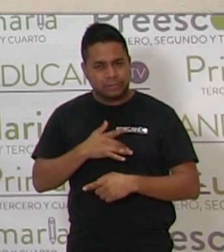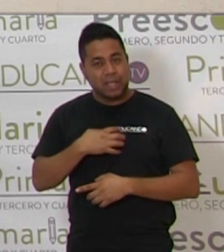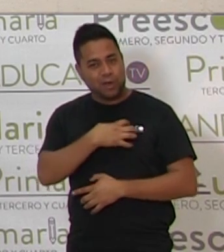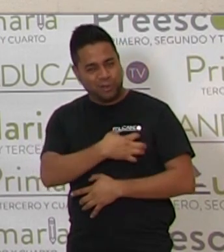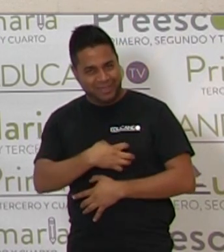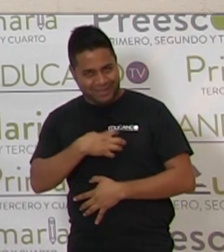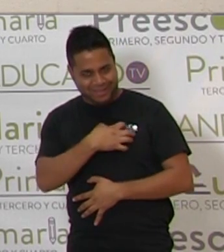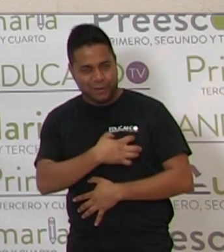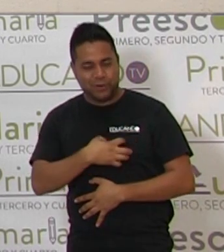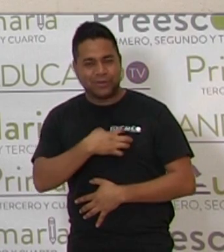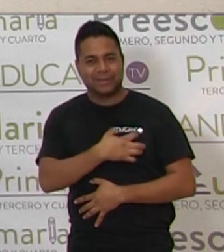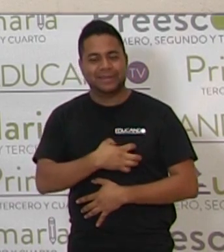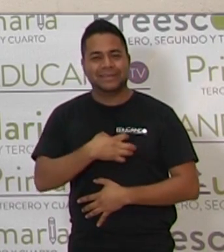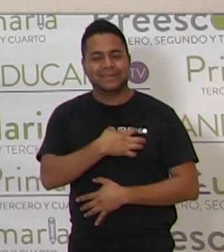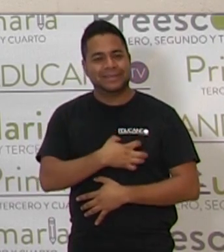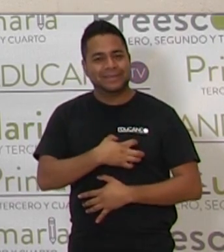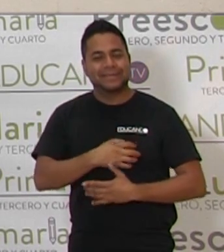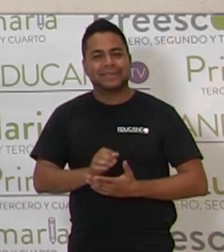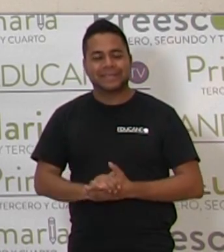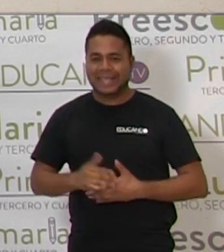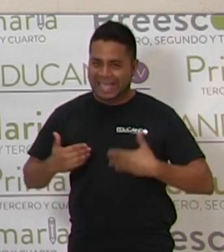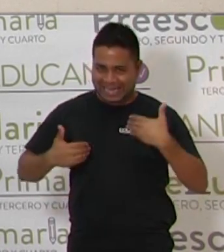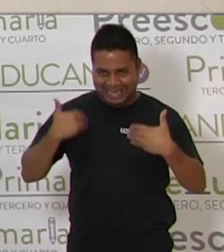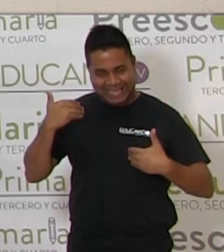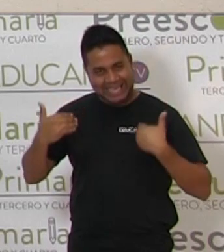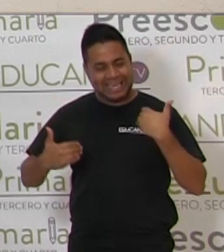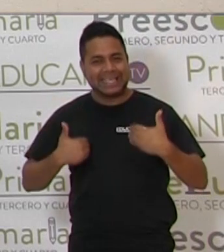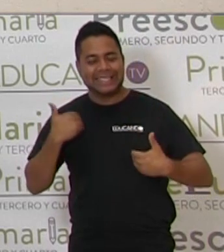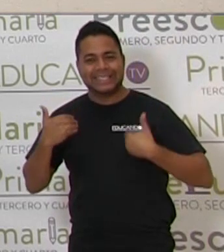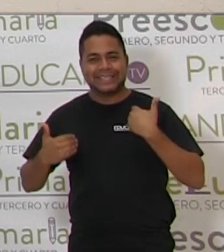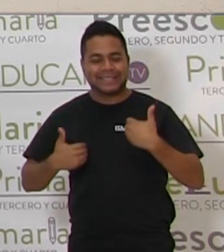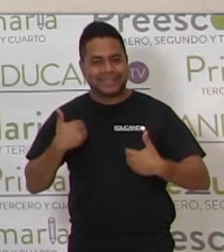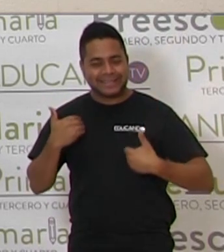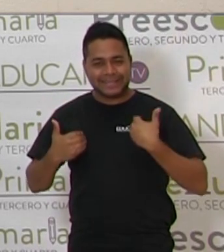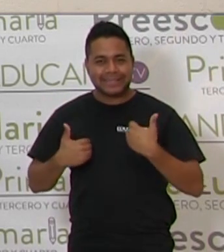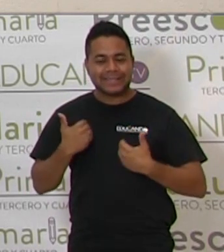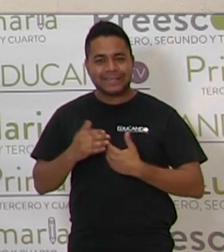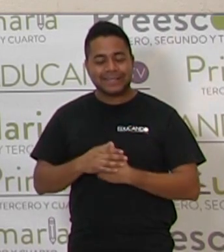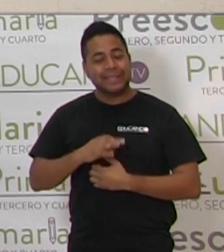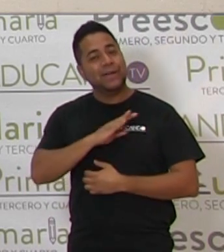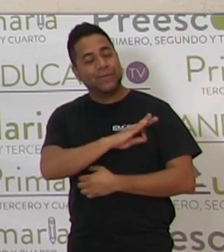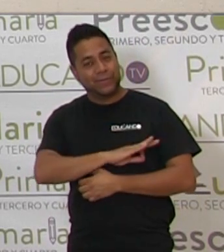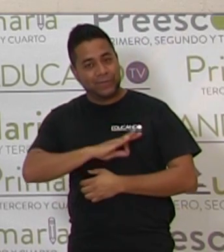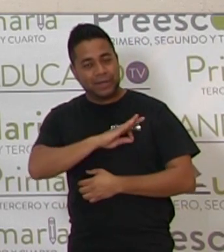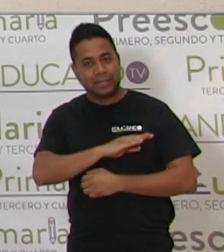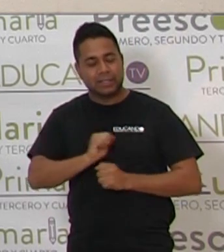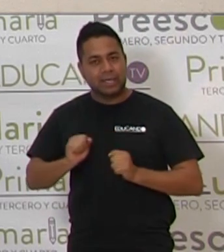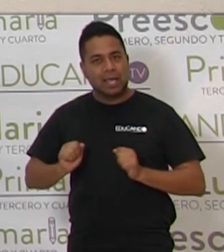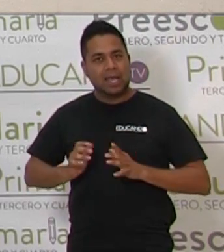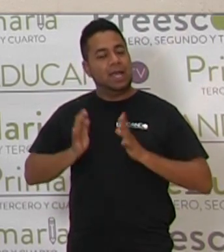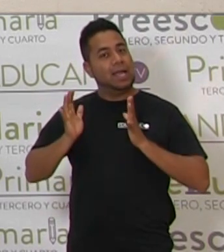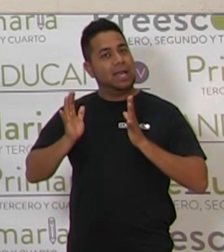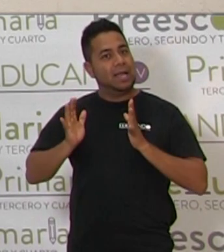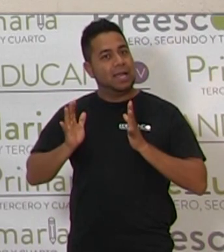contento, alegre, feliz,